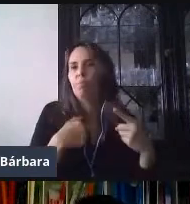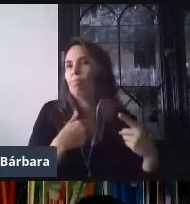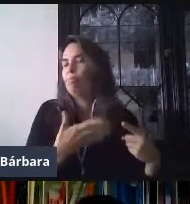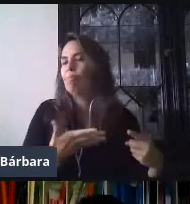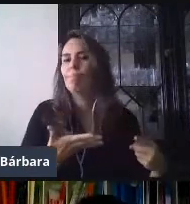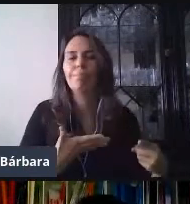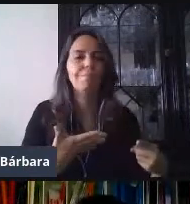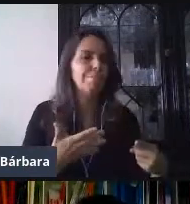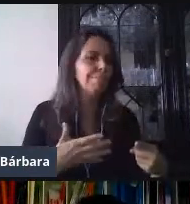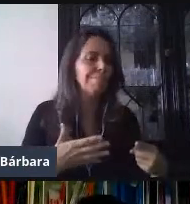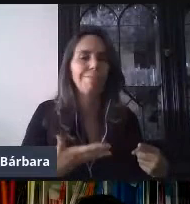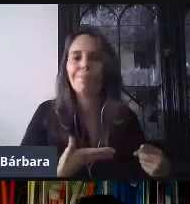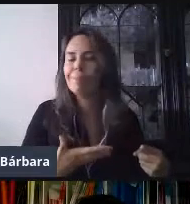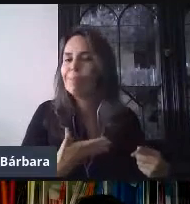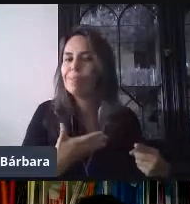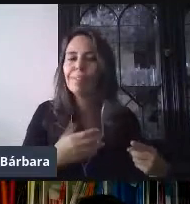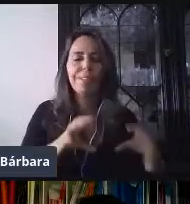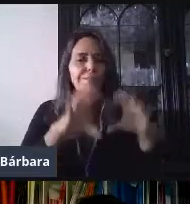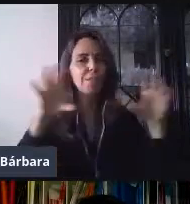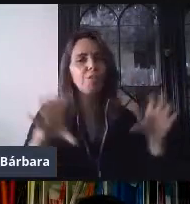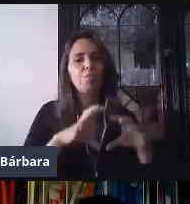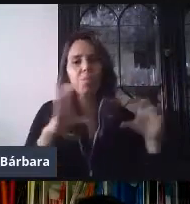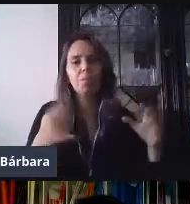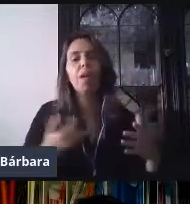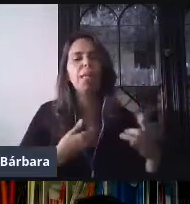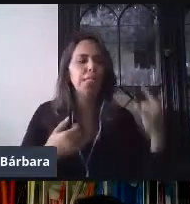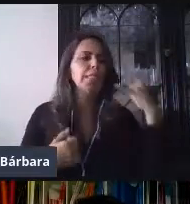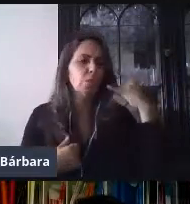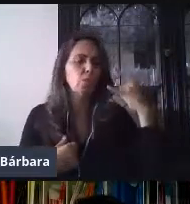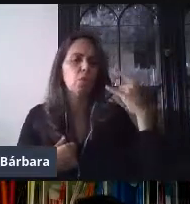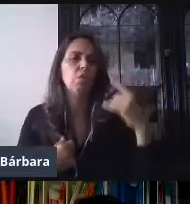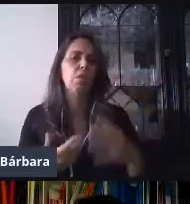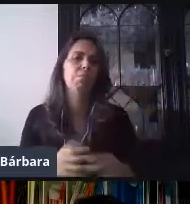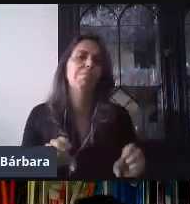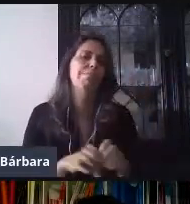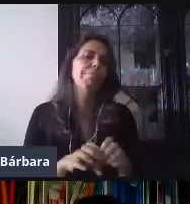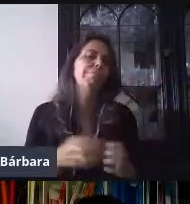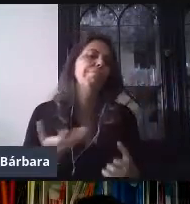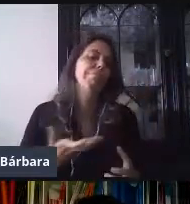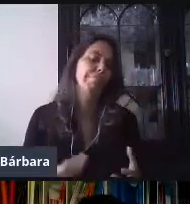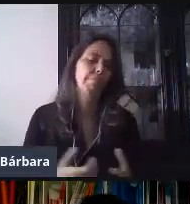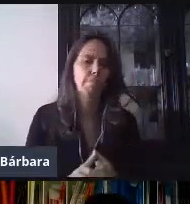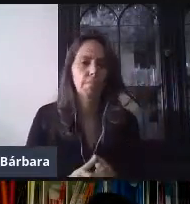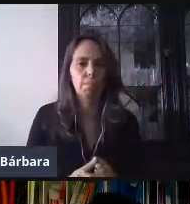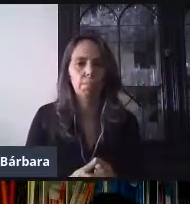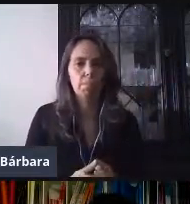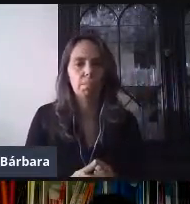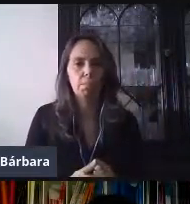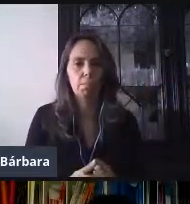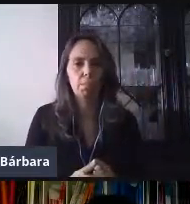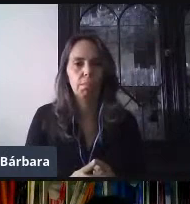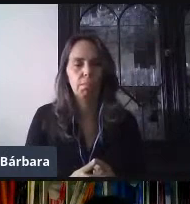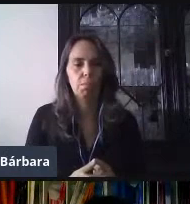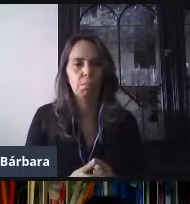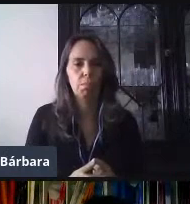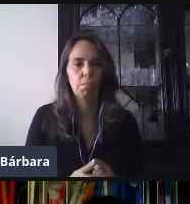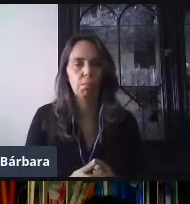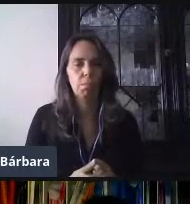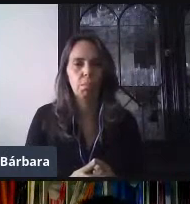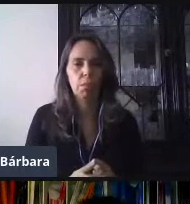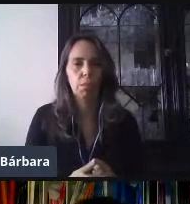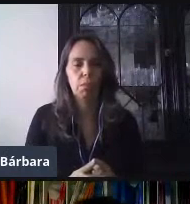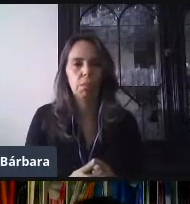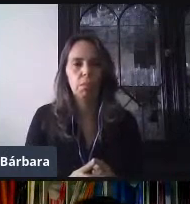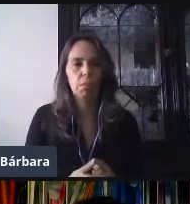¿Cómo puedo, dónde ubico esta aplicación de formularios desde mi celular? Lo puedo, digamos, para